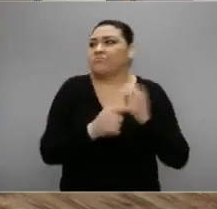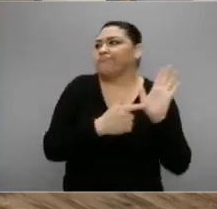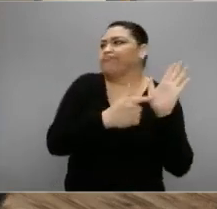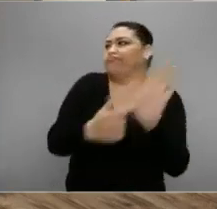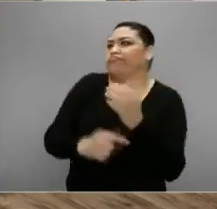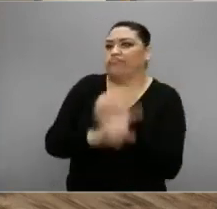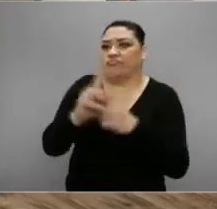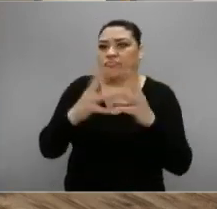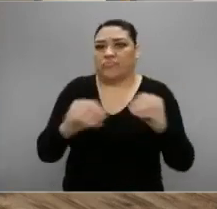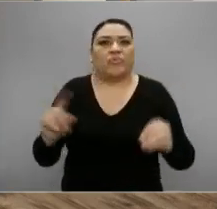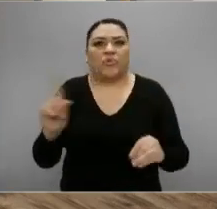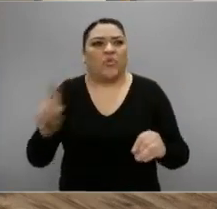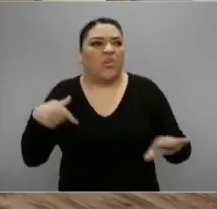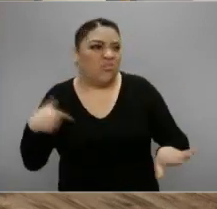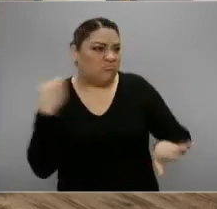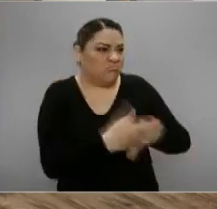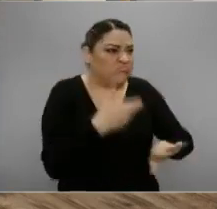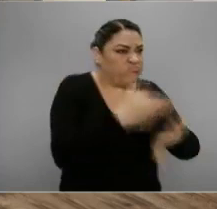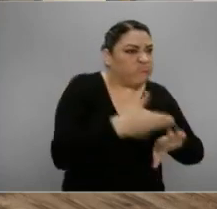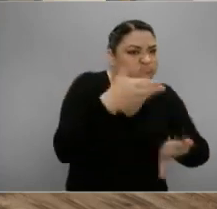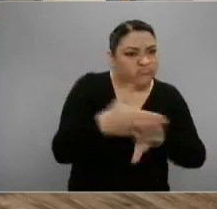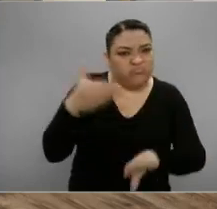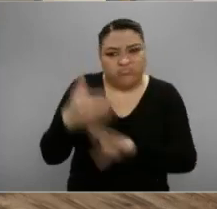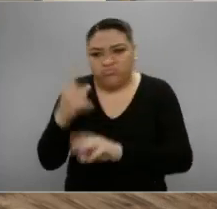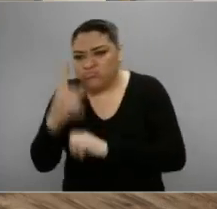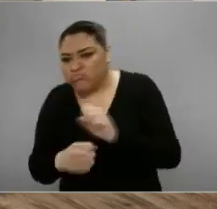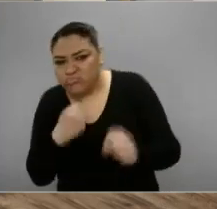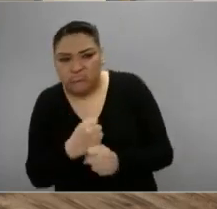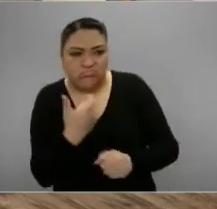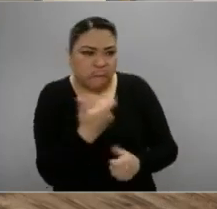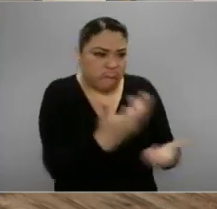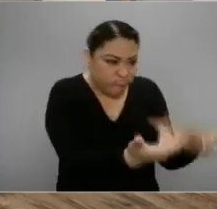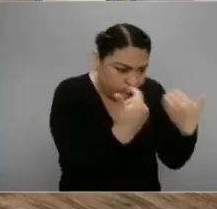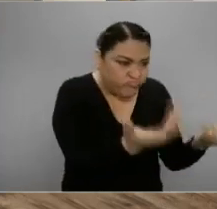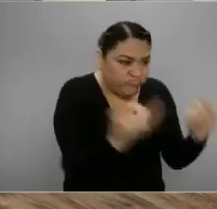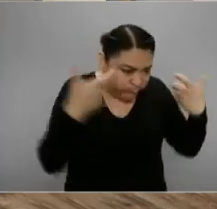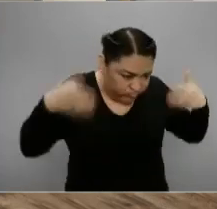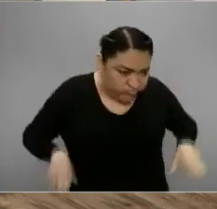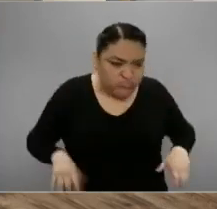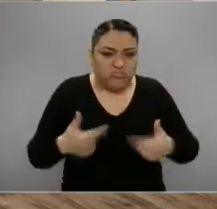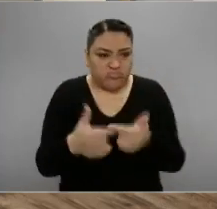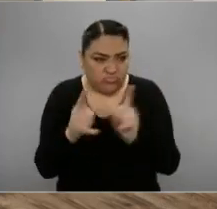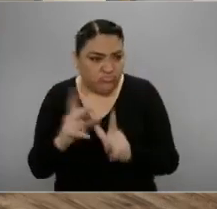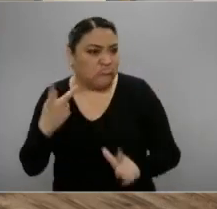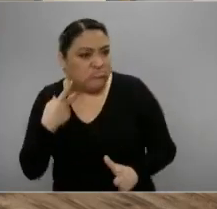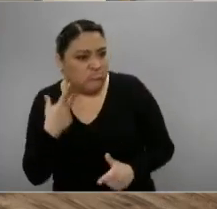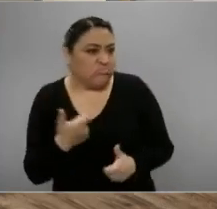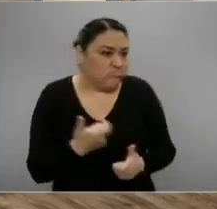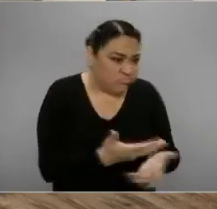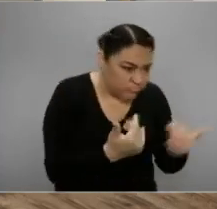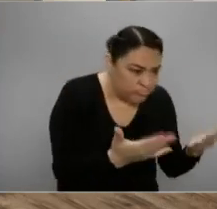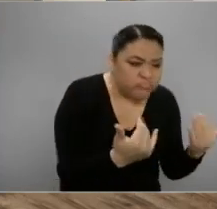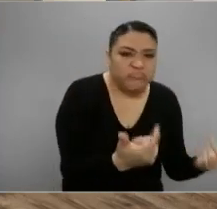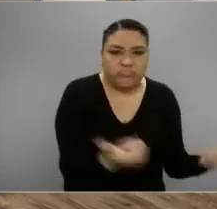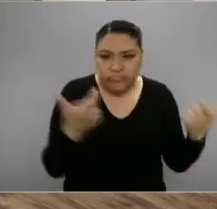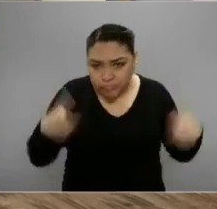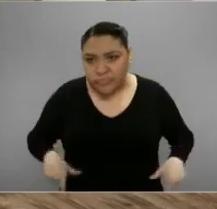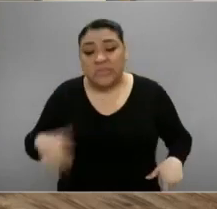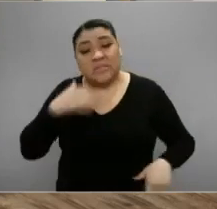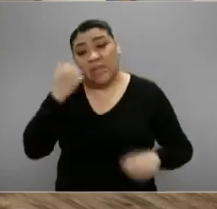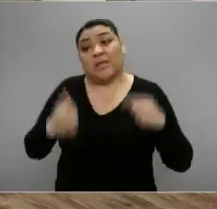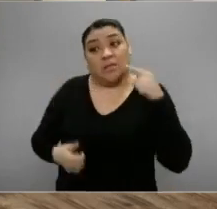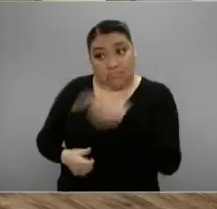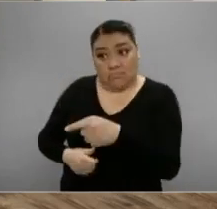para que se enfrente. No, él está sobres del presupuesto nuevamente, porque él quiere otra vez partido político y quiere otra vez vivir del presupuesto.